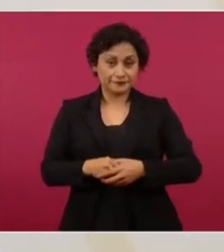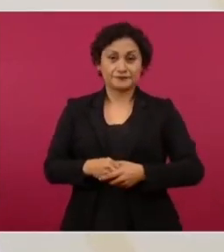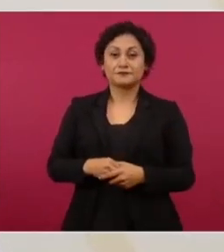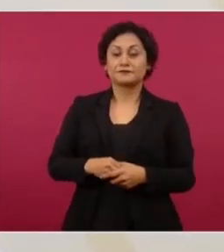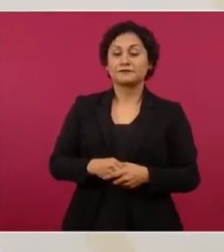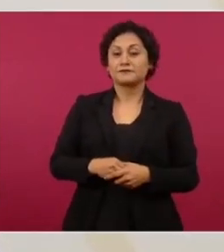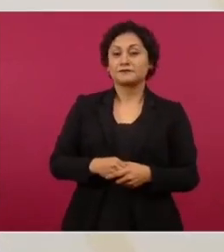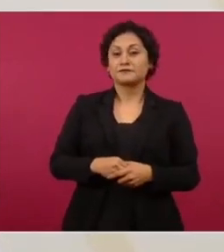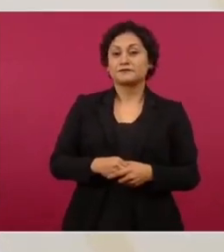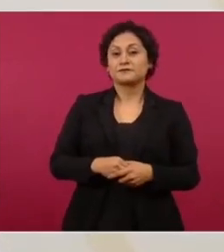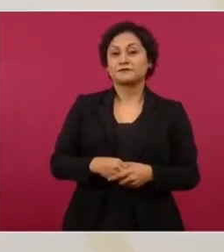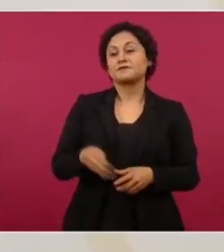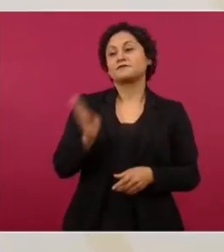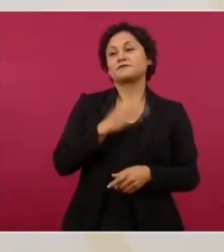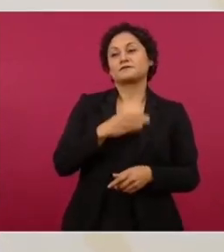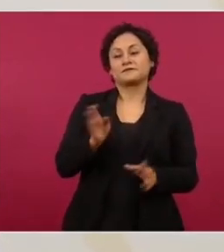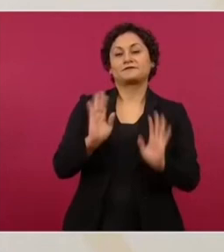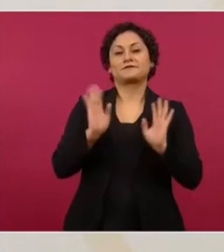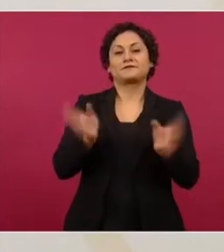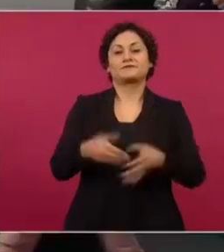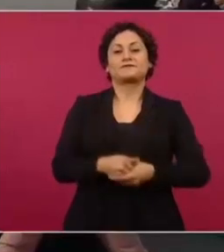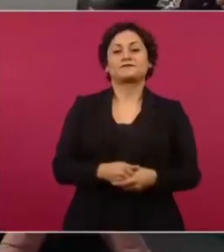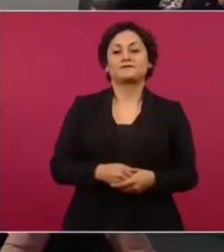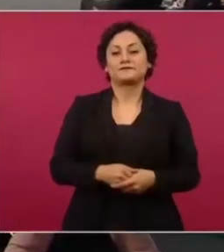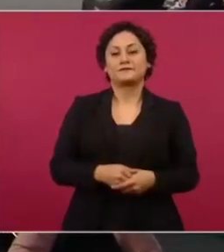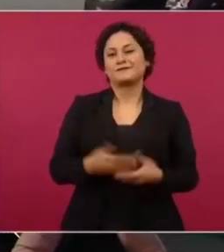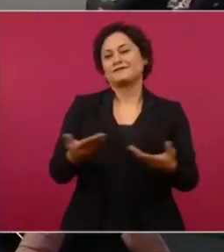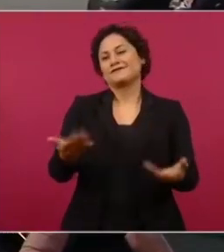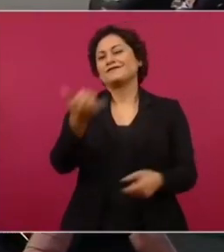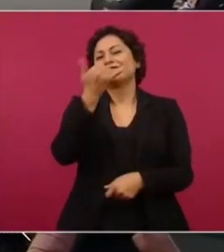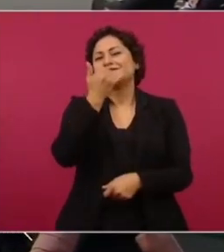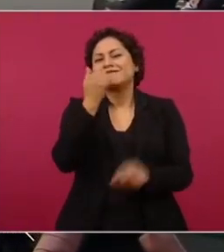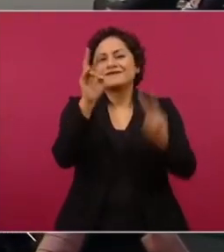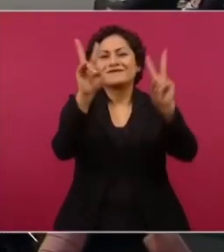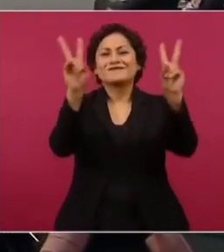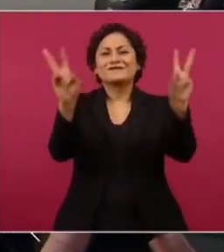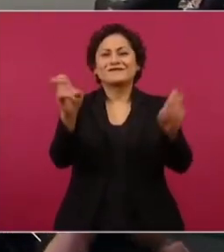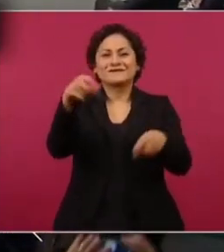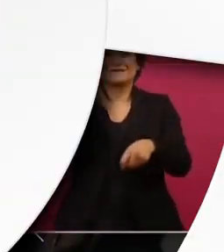bueno ya está pero ya no toquen esos temas aquí